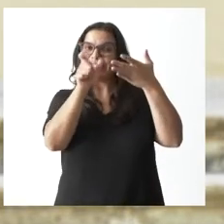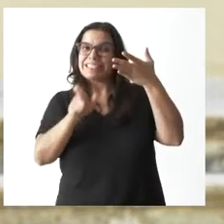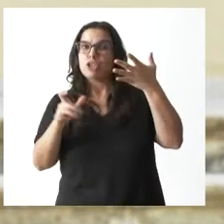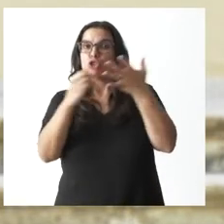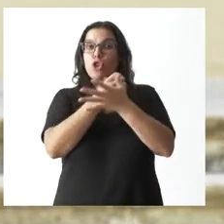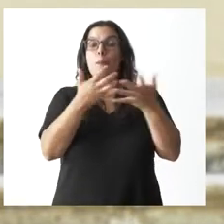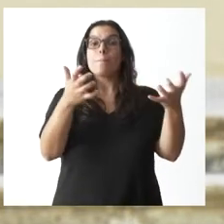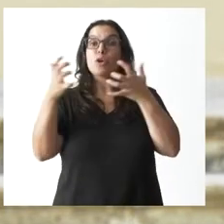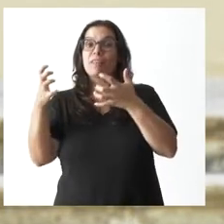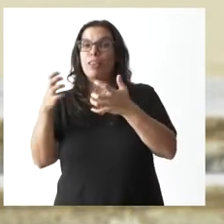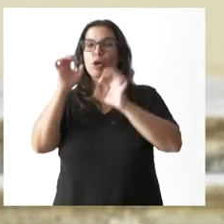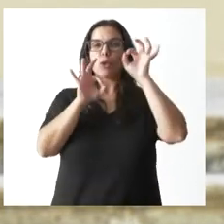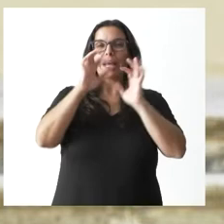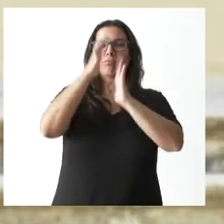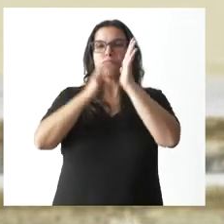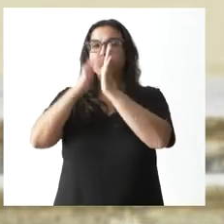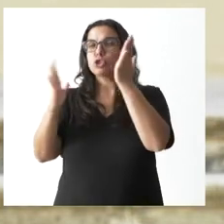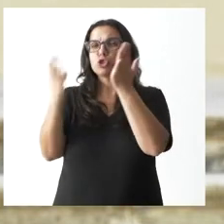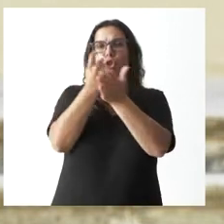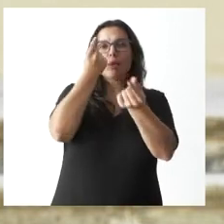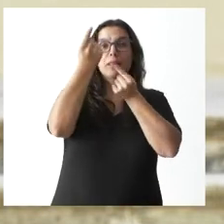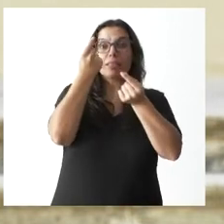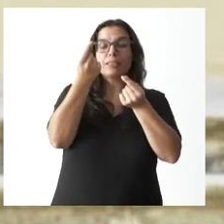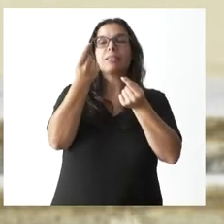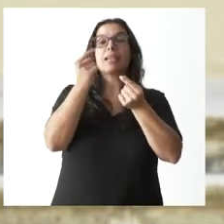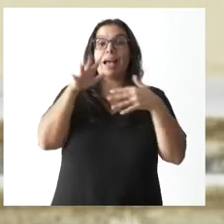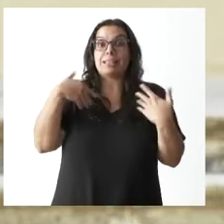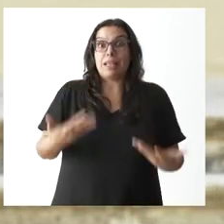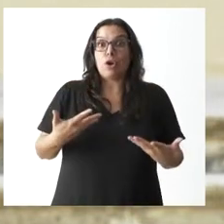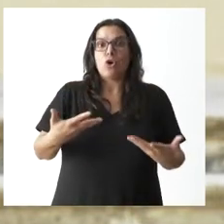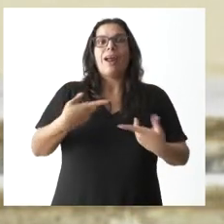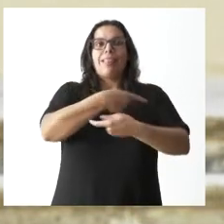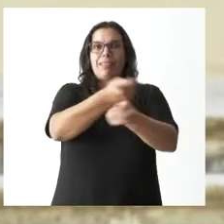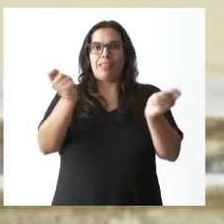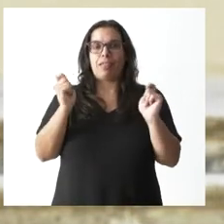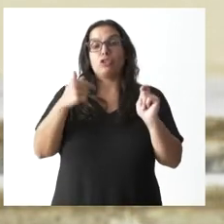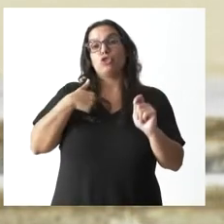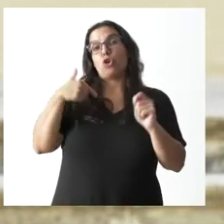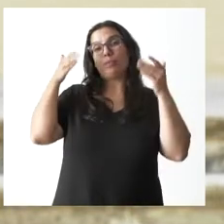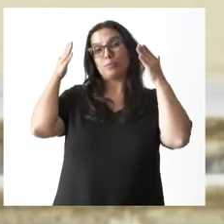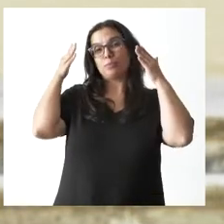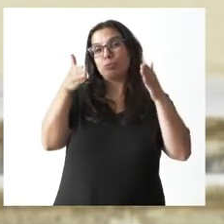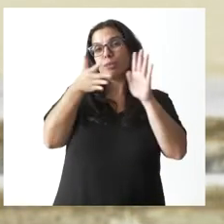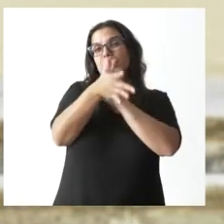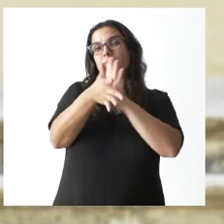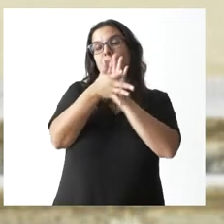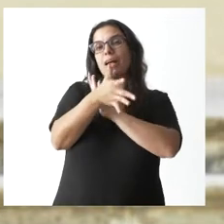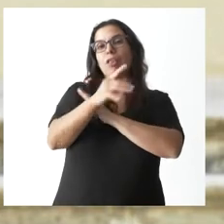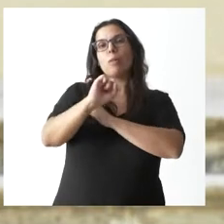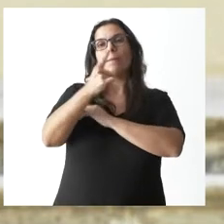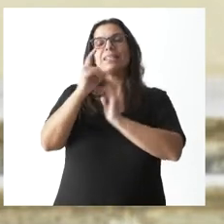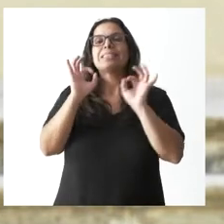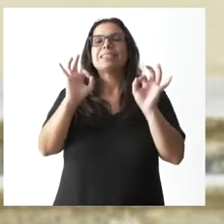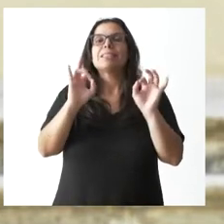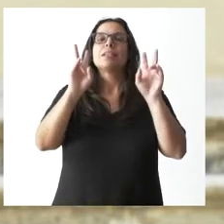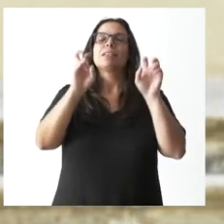bonificaciones y deducciones fiscales que tenemos hasta este momento. Me he centrado específicamente en lo que son